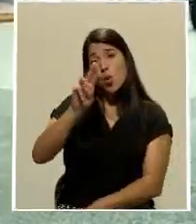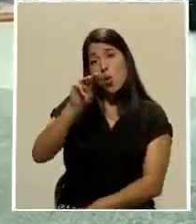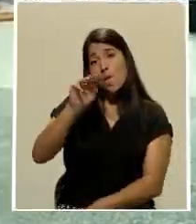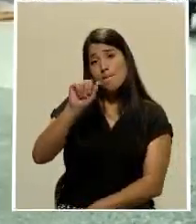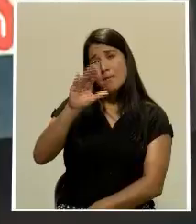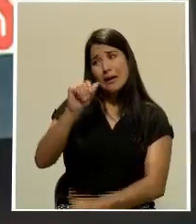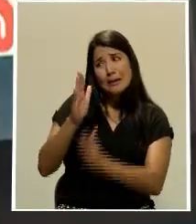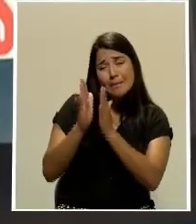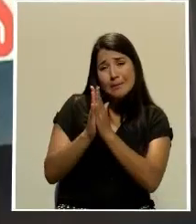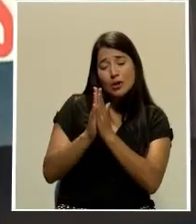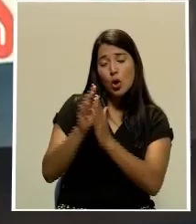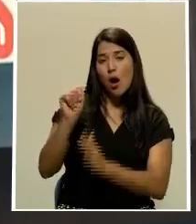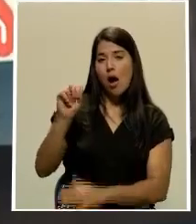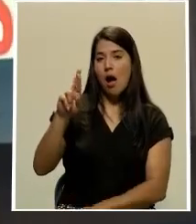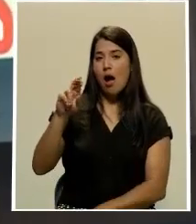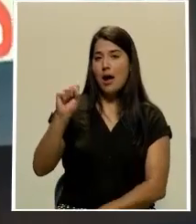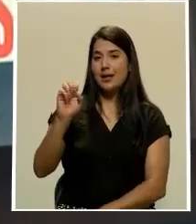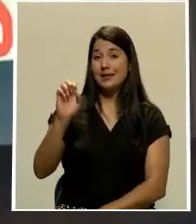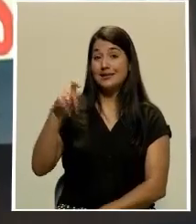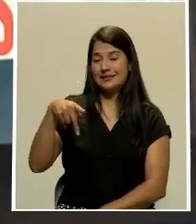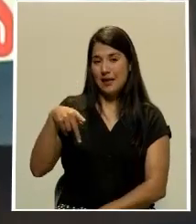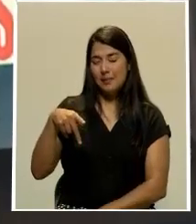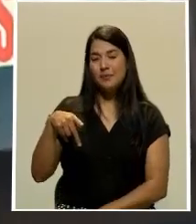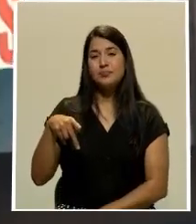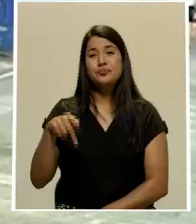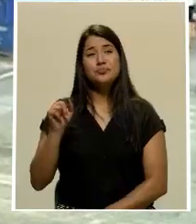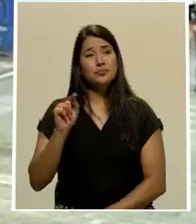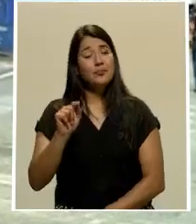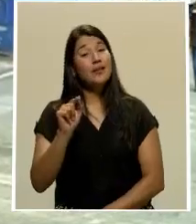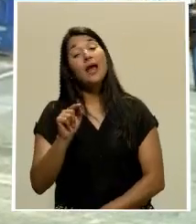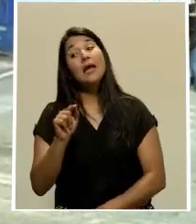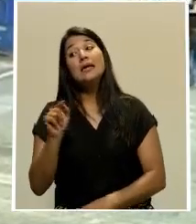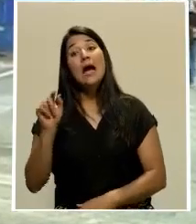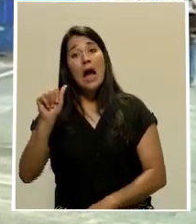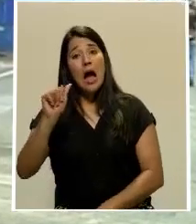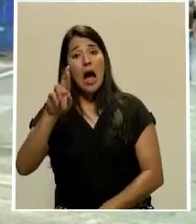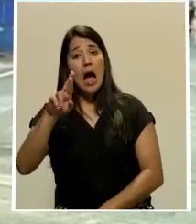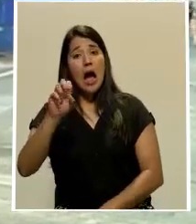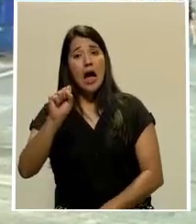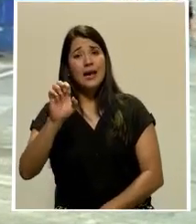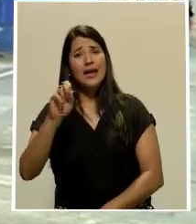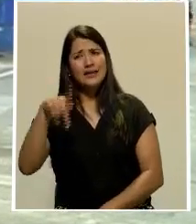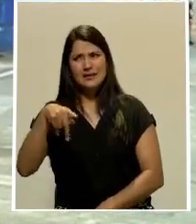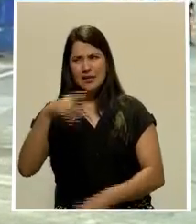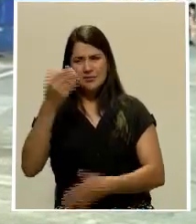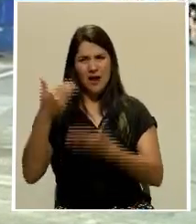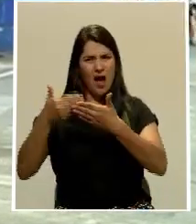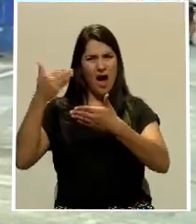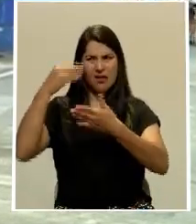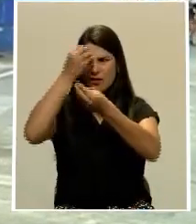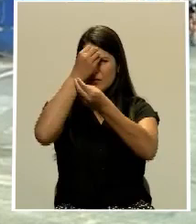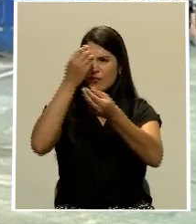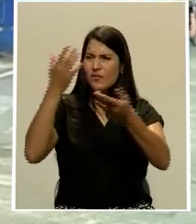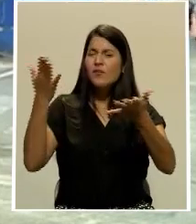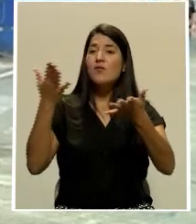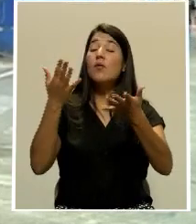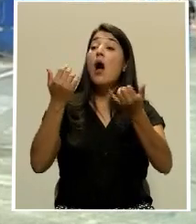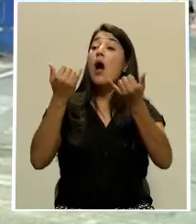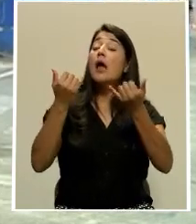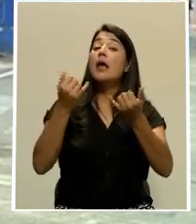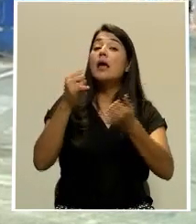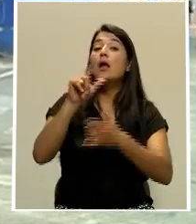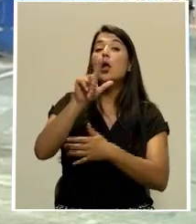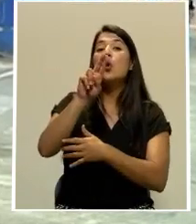La Arecep había comunicado sobre la solicitud del alza mediante una publicación en medios escritos, misma que haría